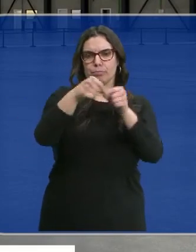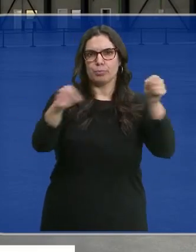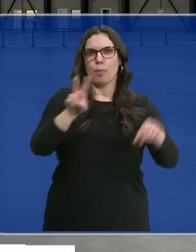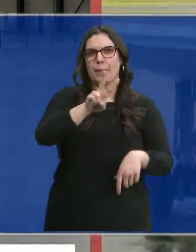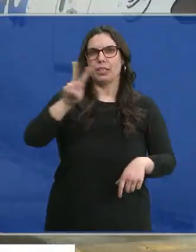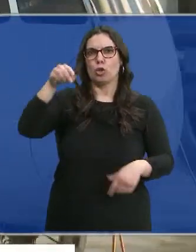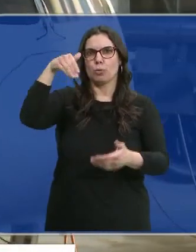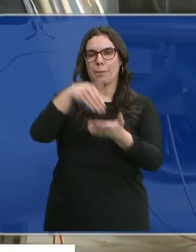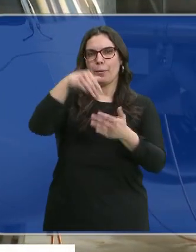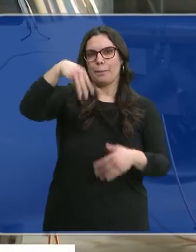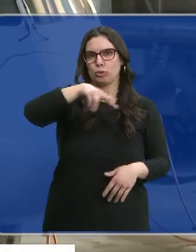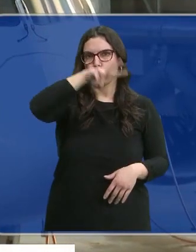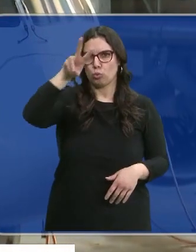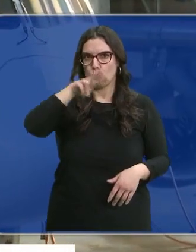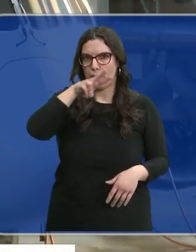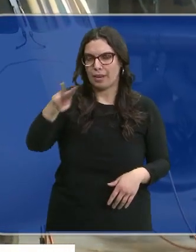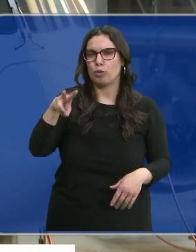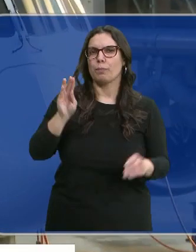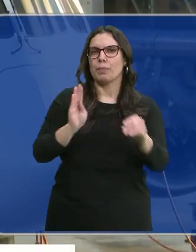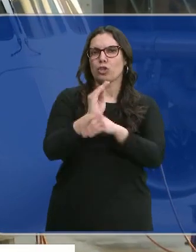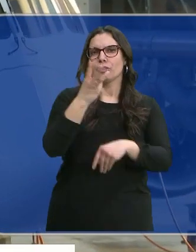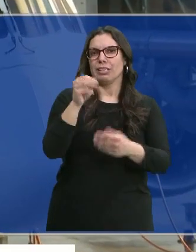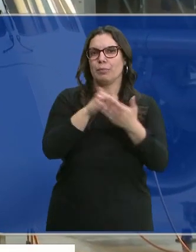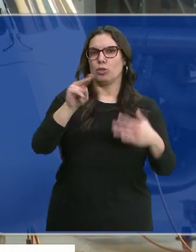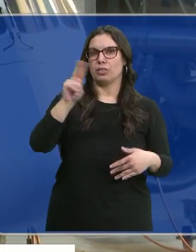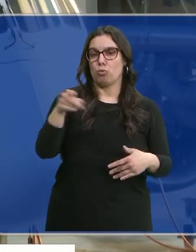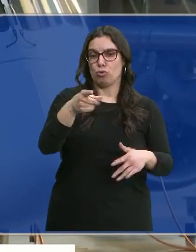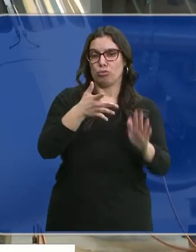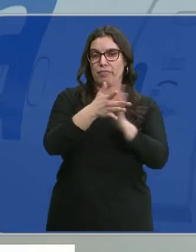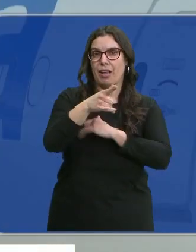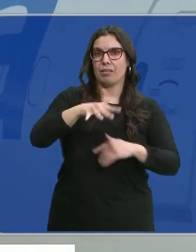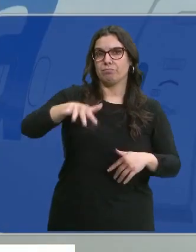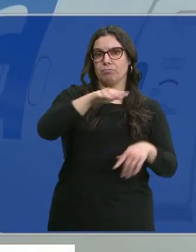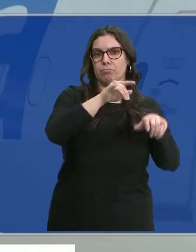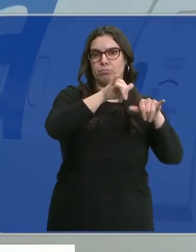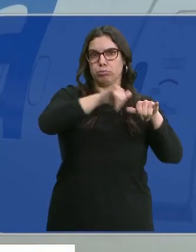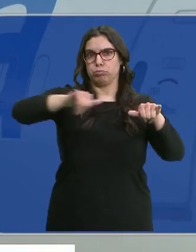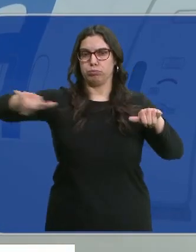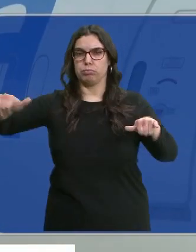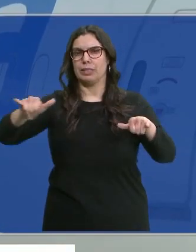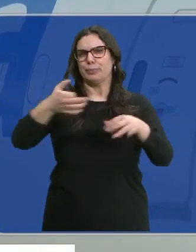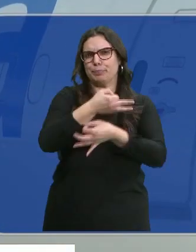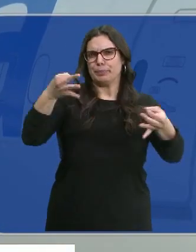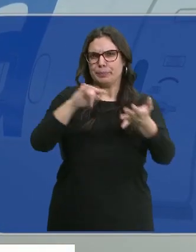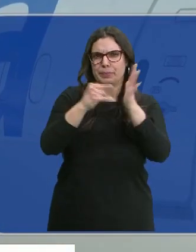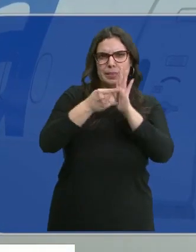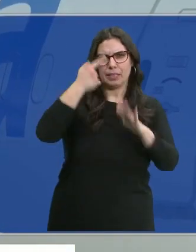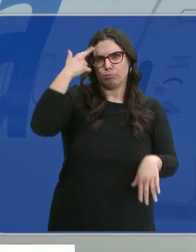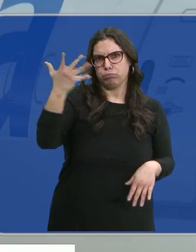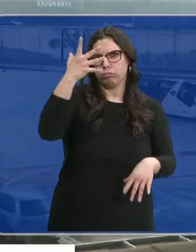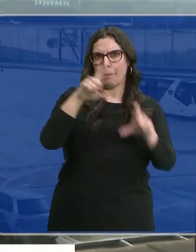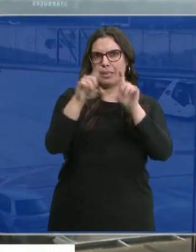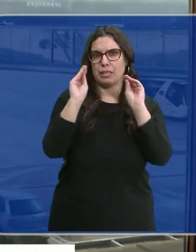metros cuadrados con una inversión de 30 millones de euros que se va a convertir en el sitio de excelencia técnica de la